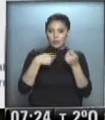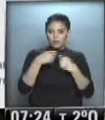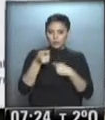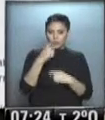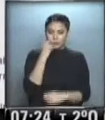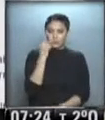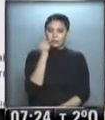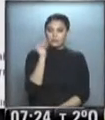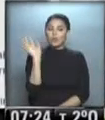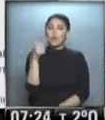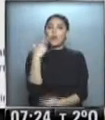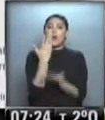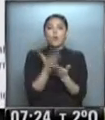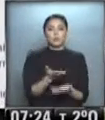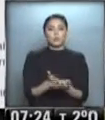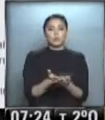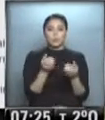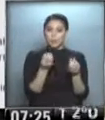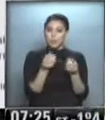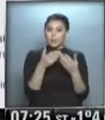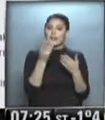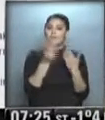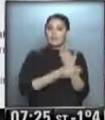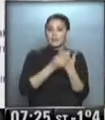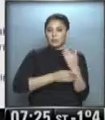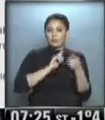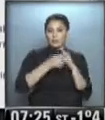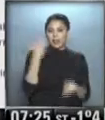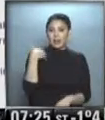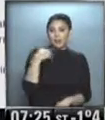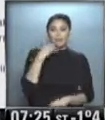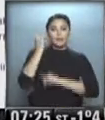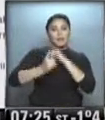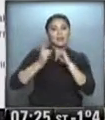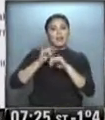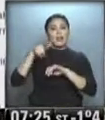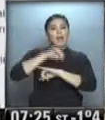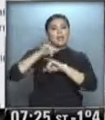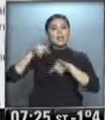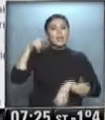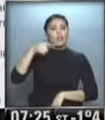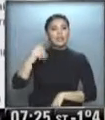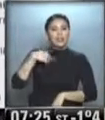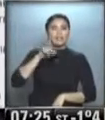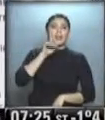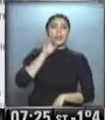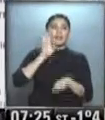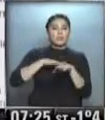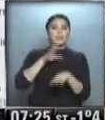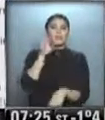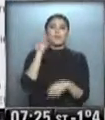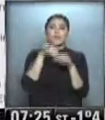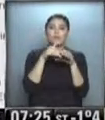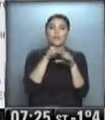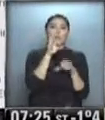Sullivan. La oportunidad fue propicia para que Timerman se refiriera a la campaña anti-argentina que llevan adelante los fondos buitres en el Congreso